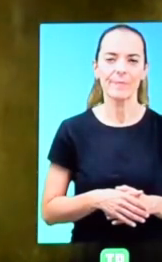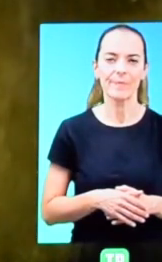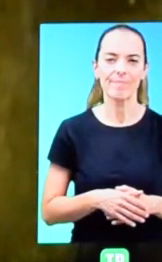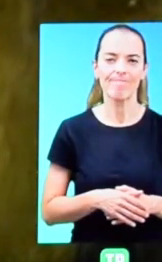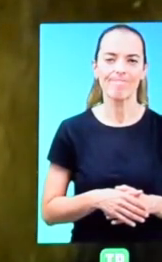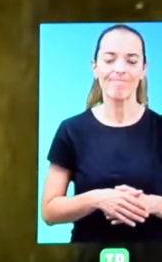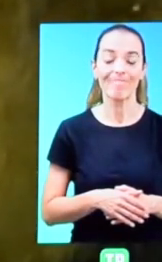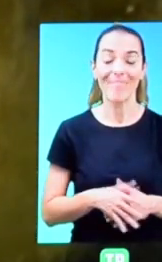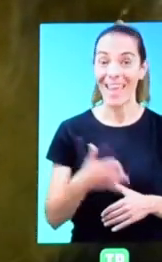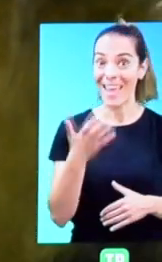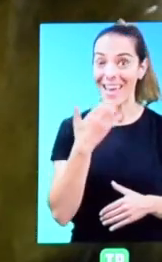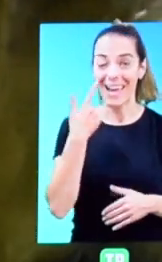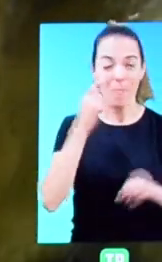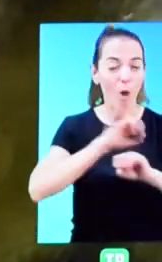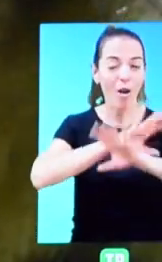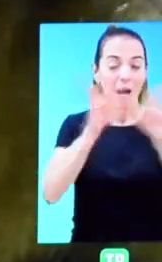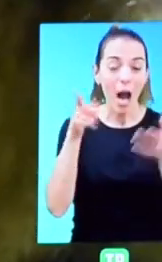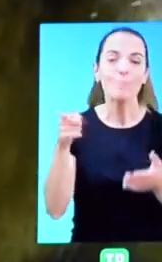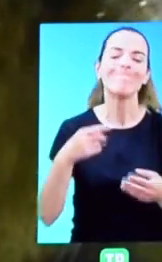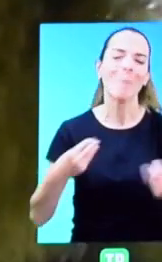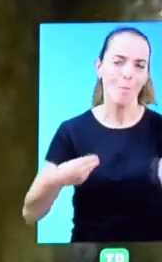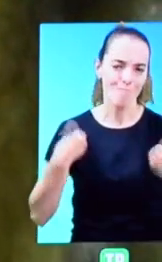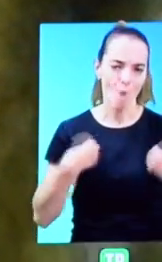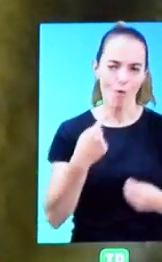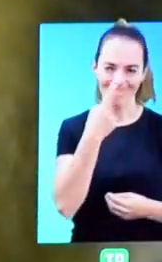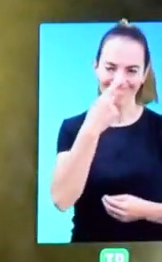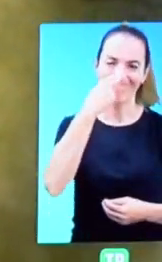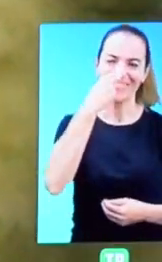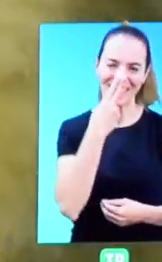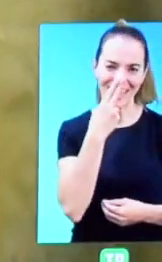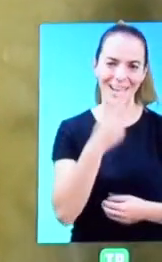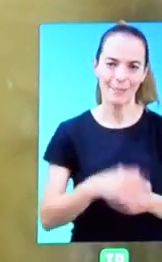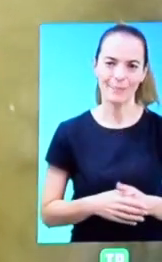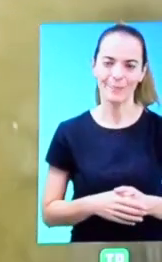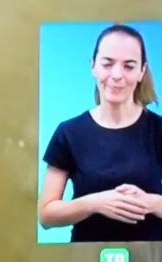Un claro ejemplo son los monos de nariz chata.